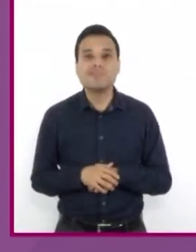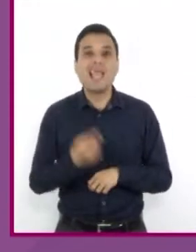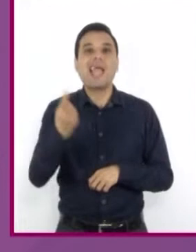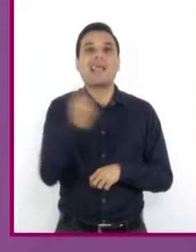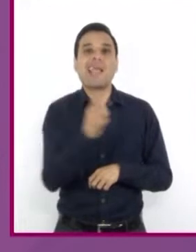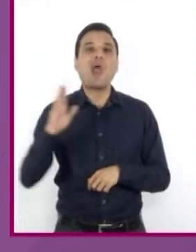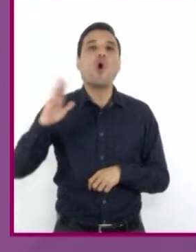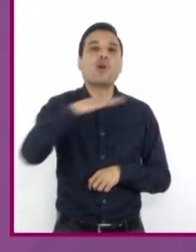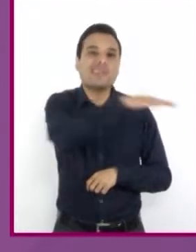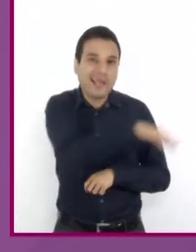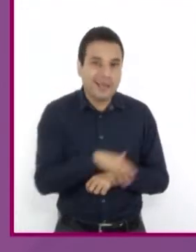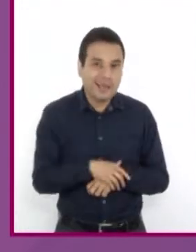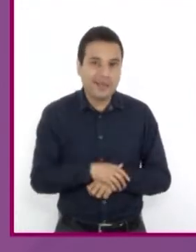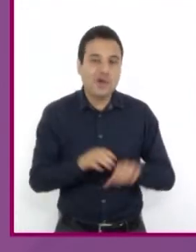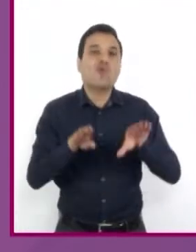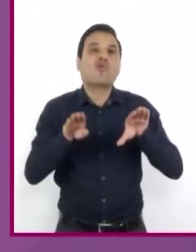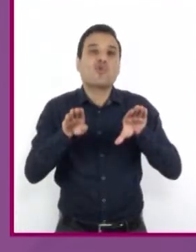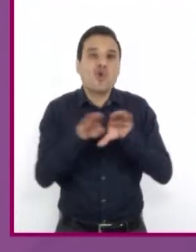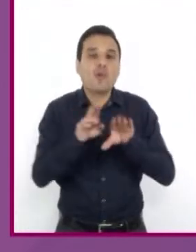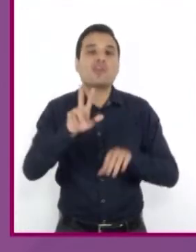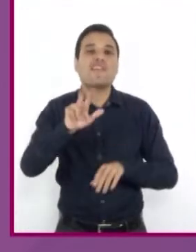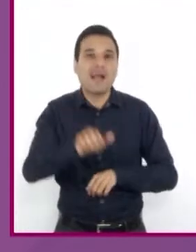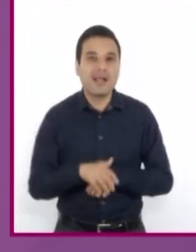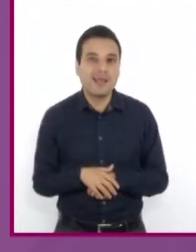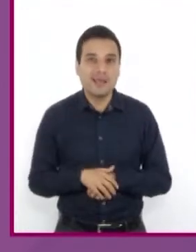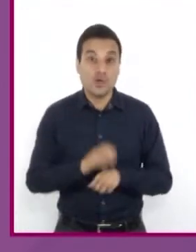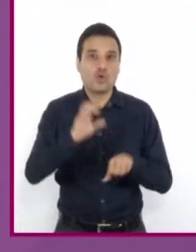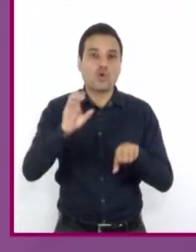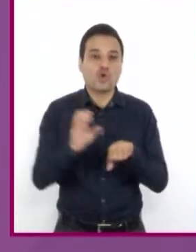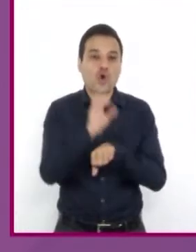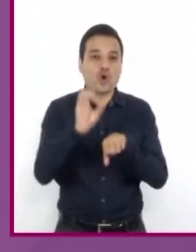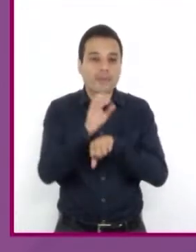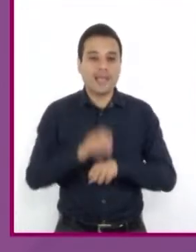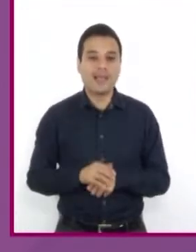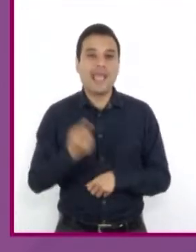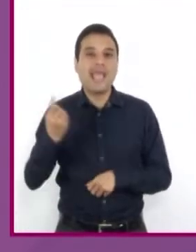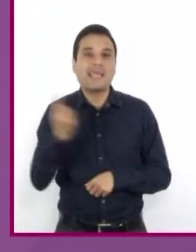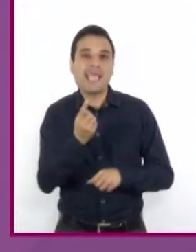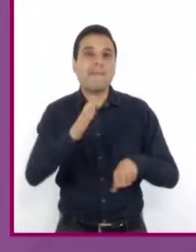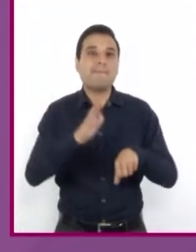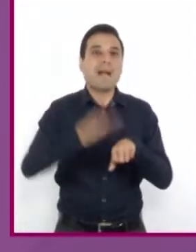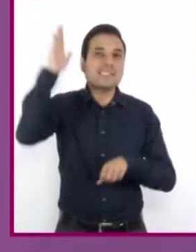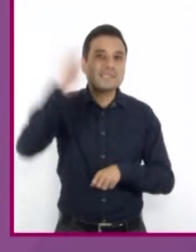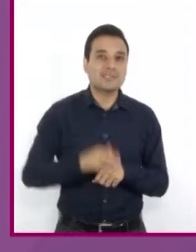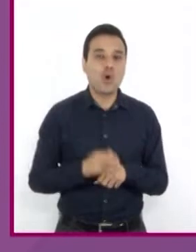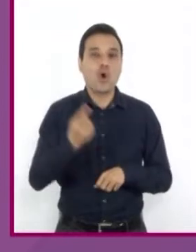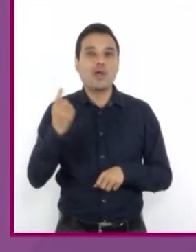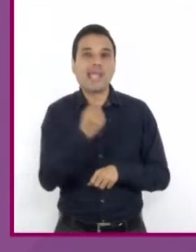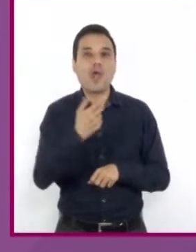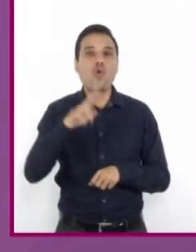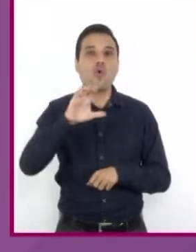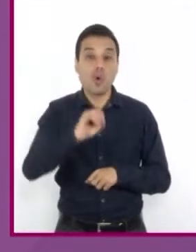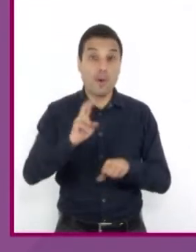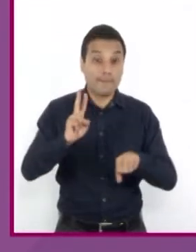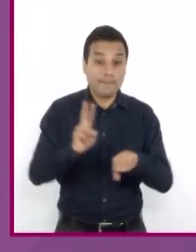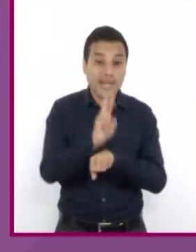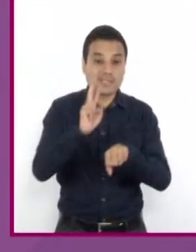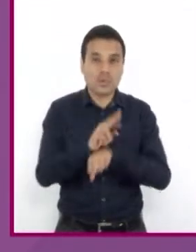decimos, ¿qué onda? ¿Cómo te va? En Colombia, ¿qué más? o ¿qué hubo? Y en Venezuela utilizan la